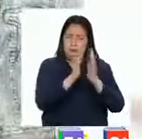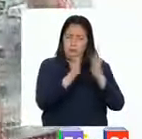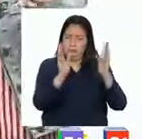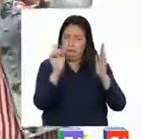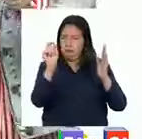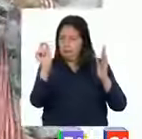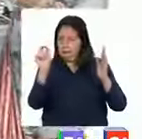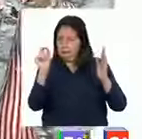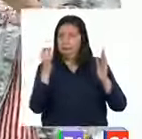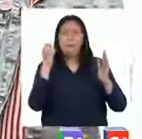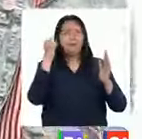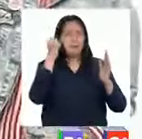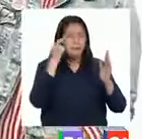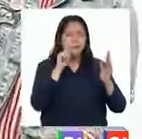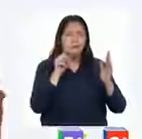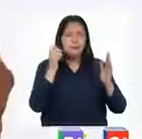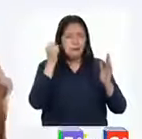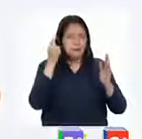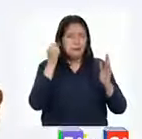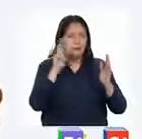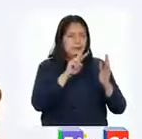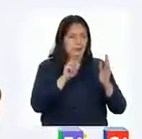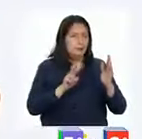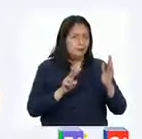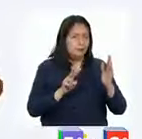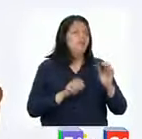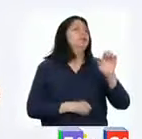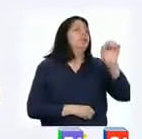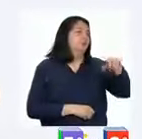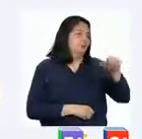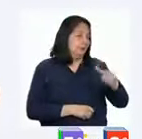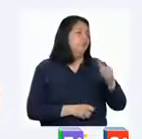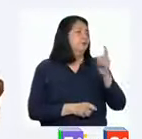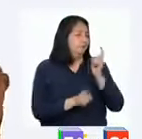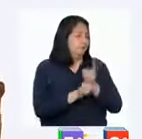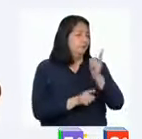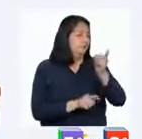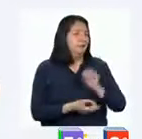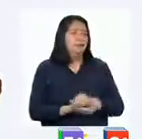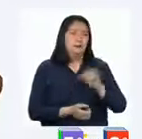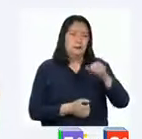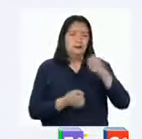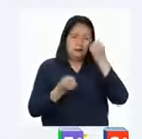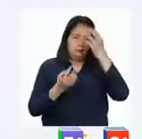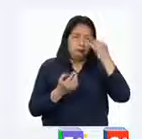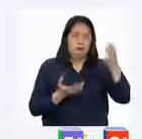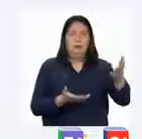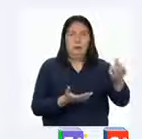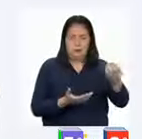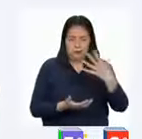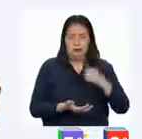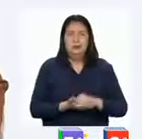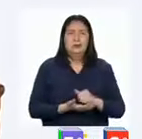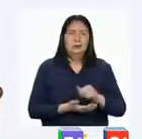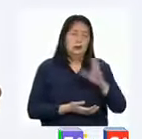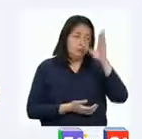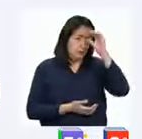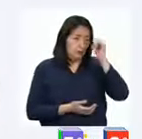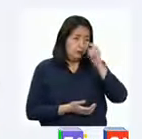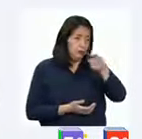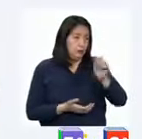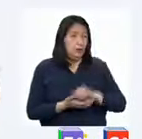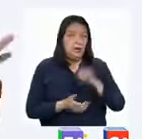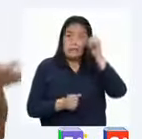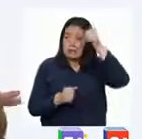a servir para darme cuenta si comprendí el texto. Bien, Diego. Es importante la conclusión que nos compartes. Chicas y